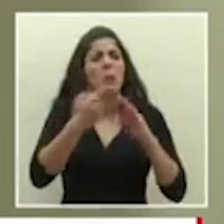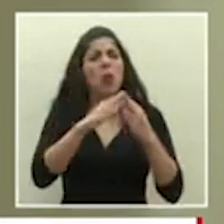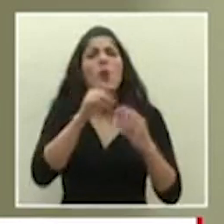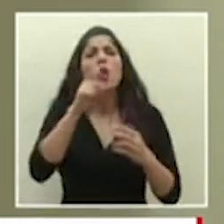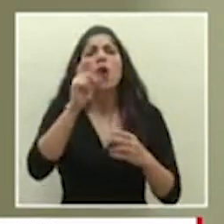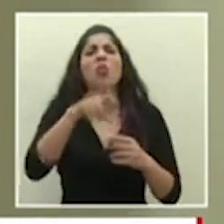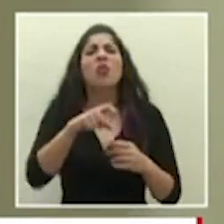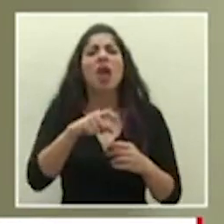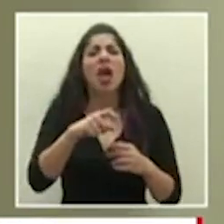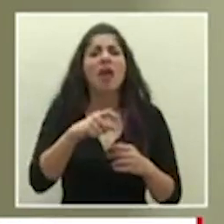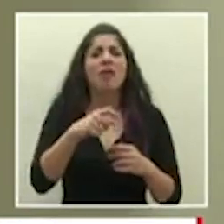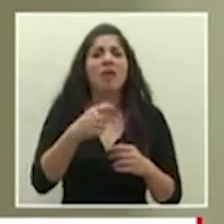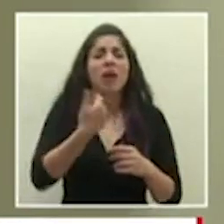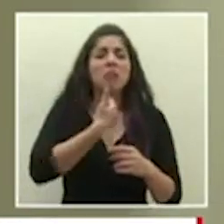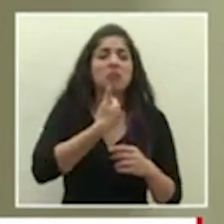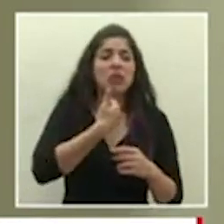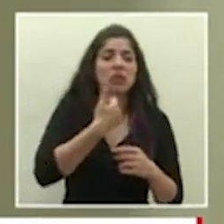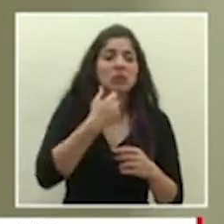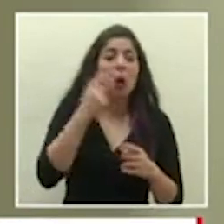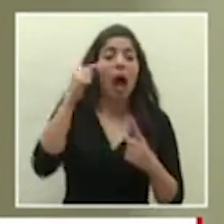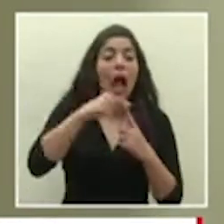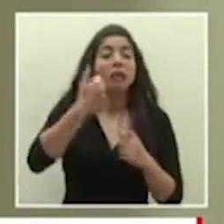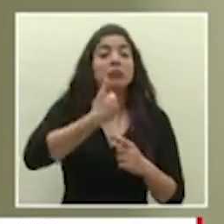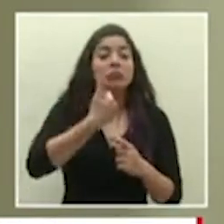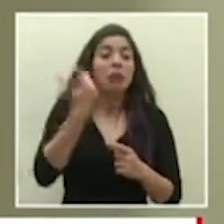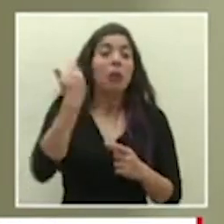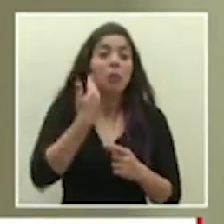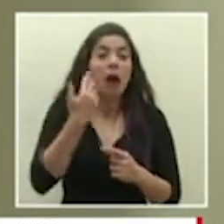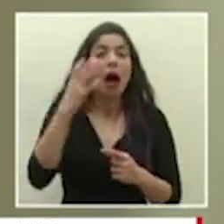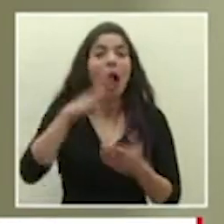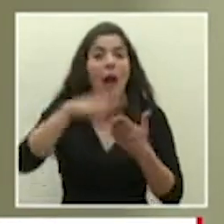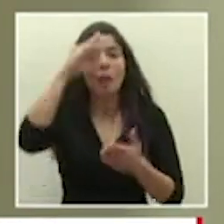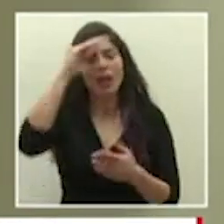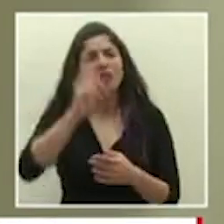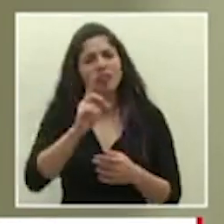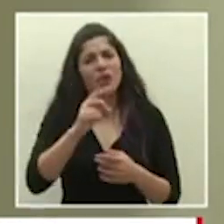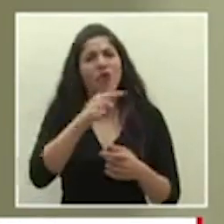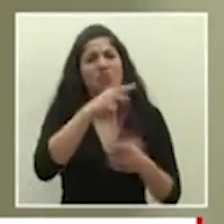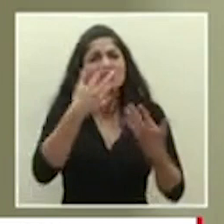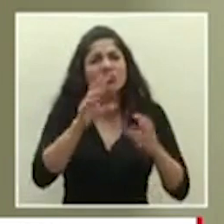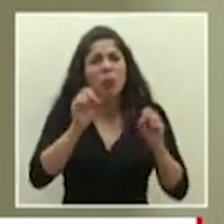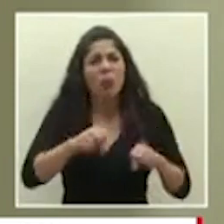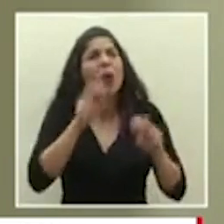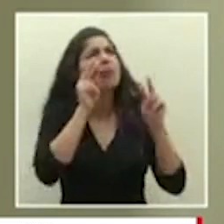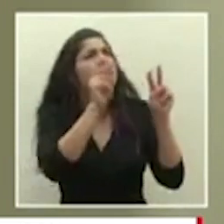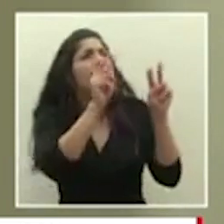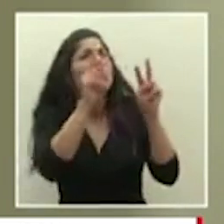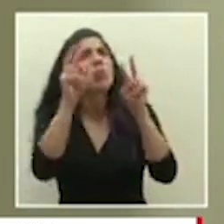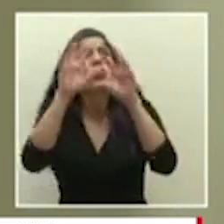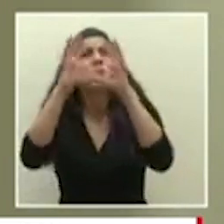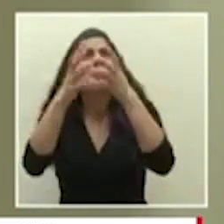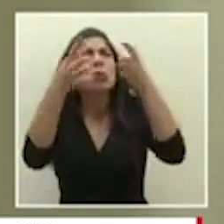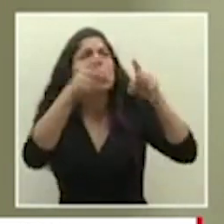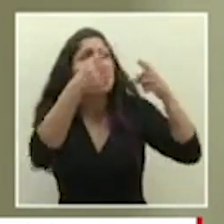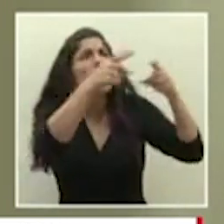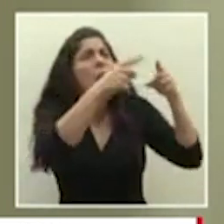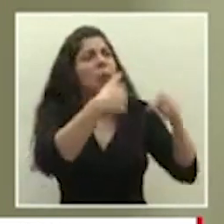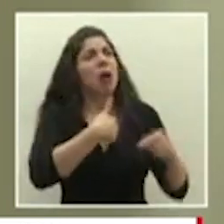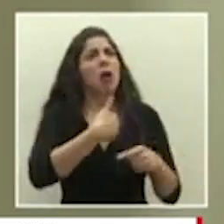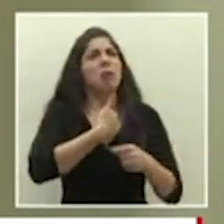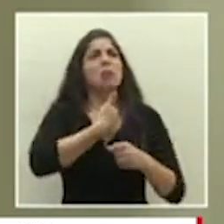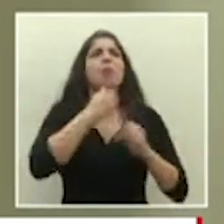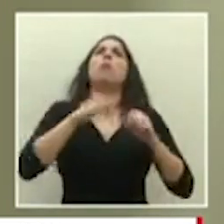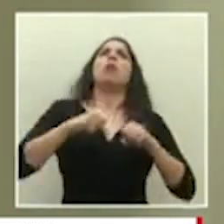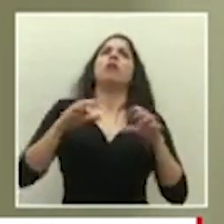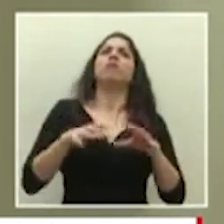escarmentar por cabeza propia sino que ha visto lo que está ocurriendo en los países alrededor del mundo y que podemos comportarnos a la